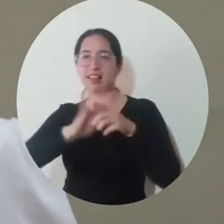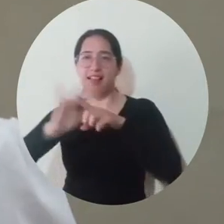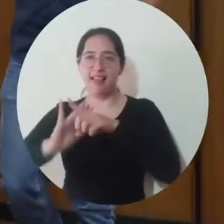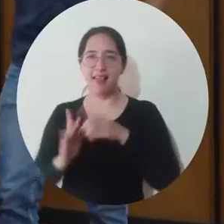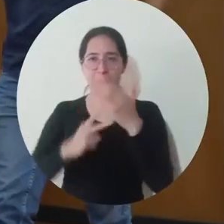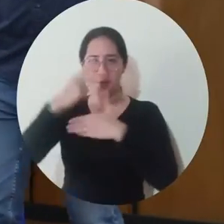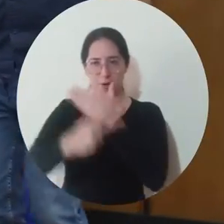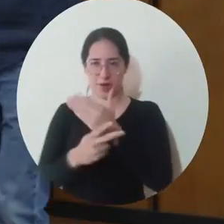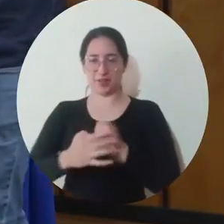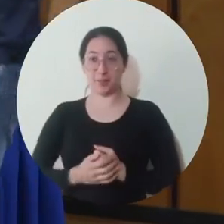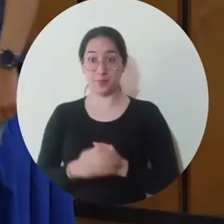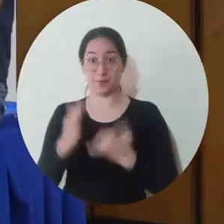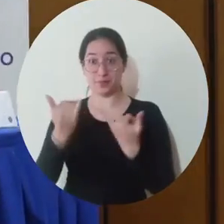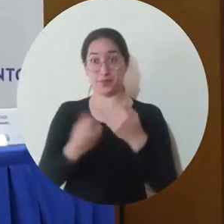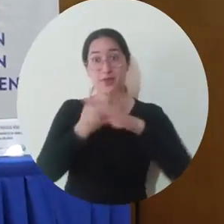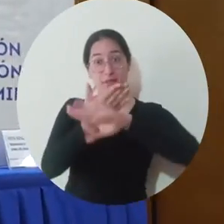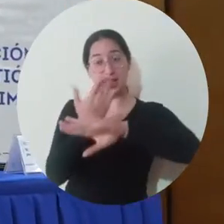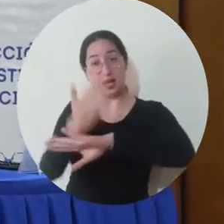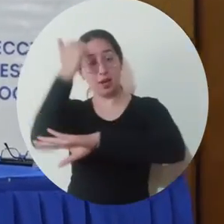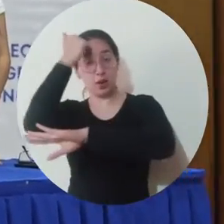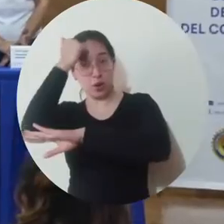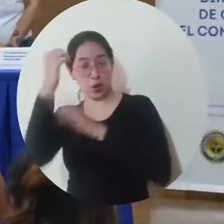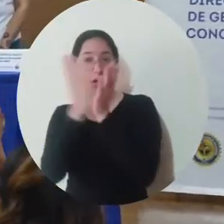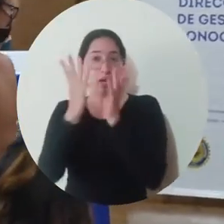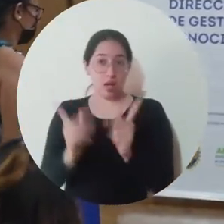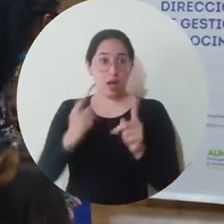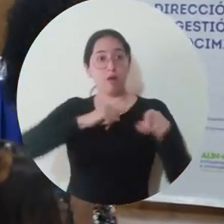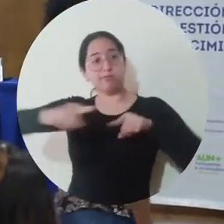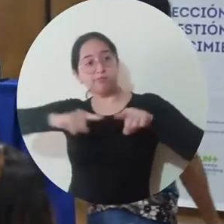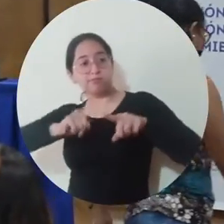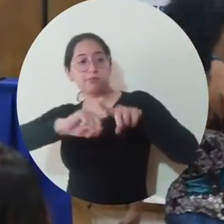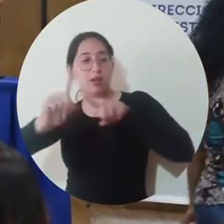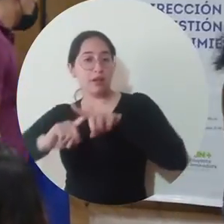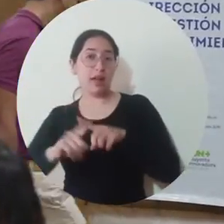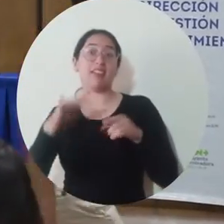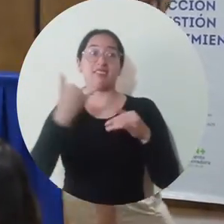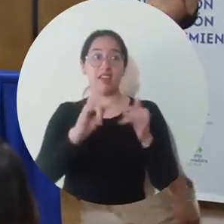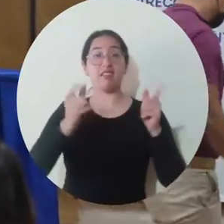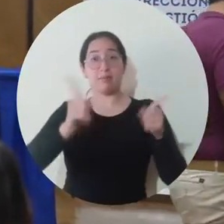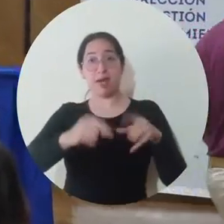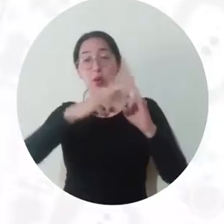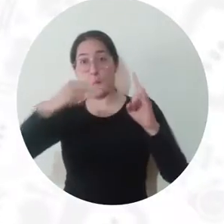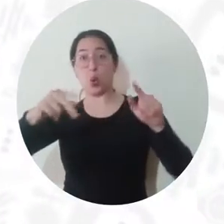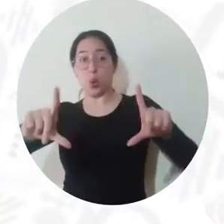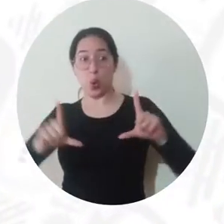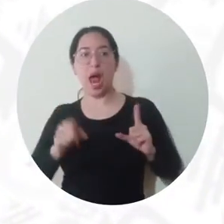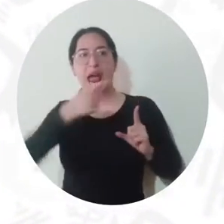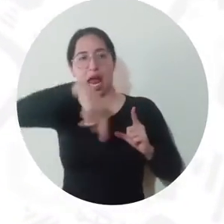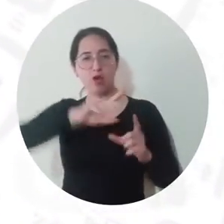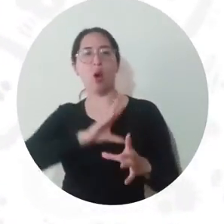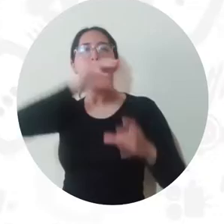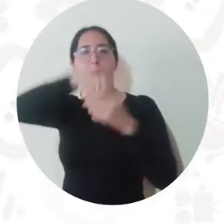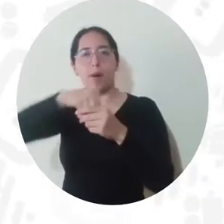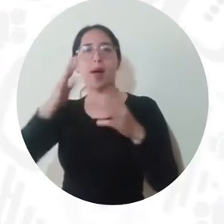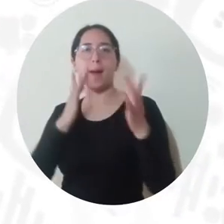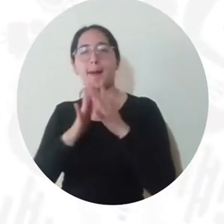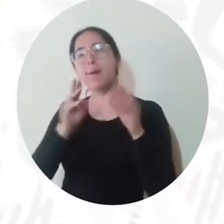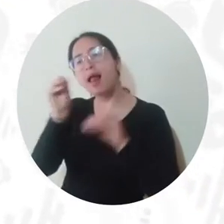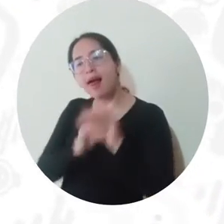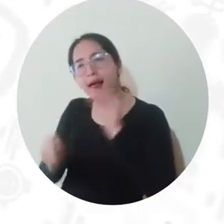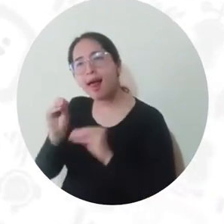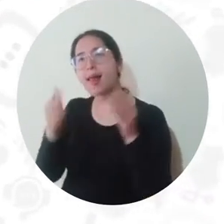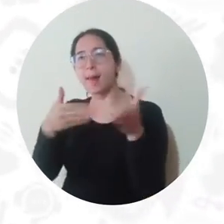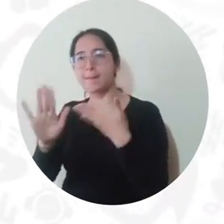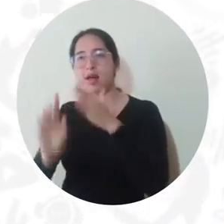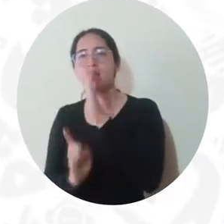Con estas iniciativas de docentes, estudiantes, administrativos y graduados, Unimagdalena avanza en la implementación de su plan de